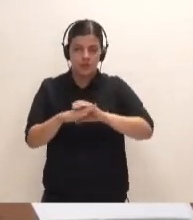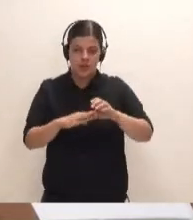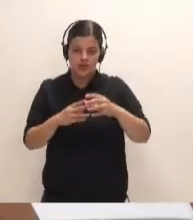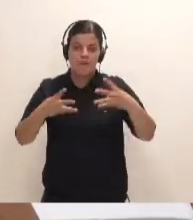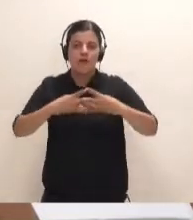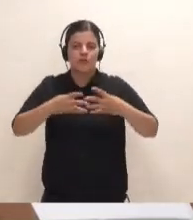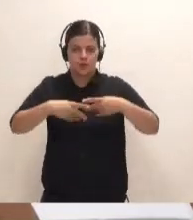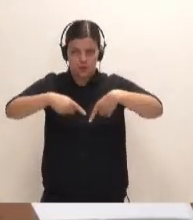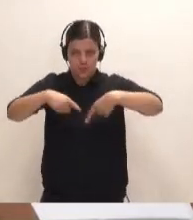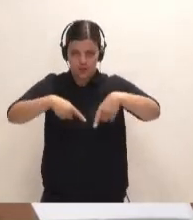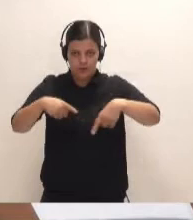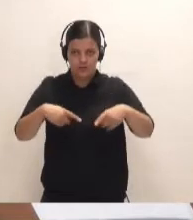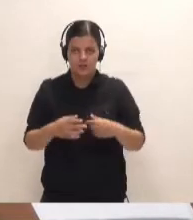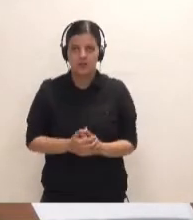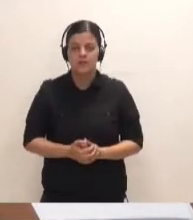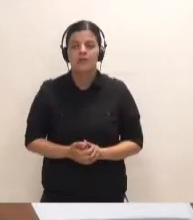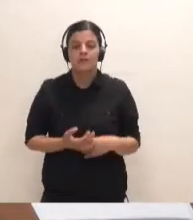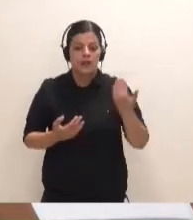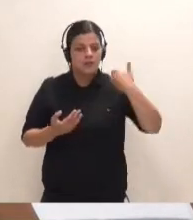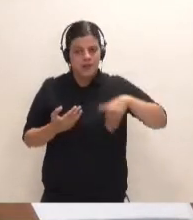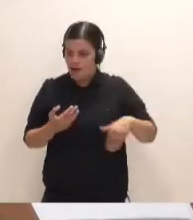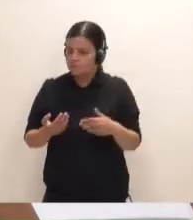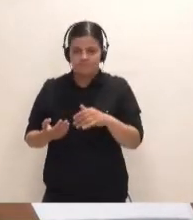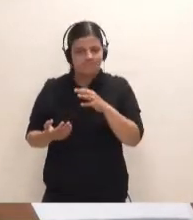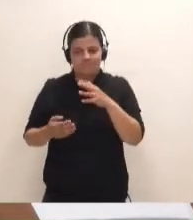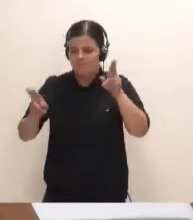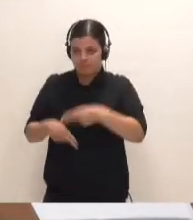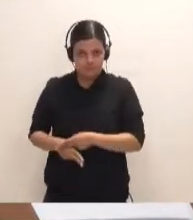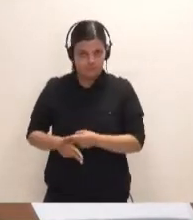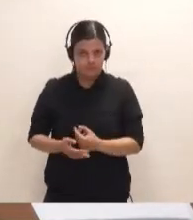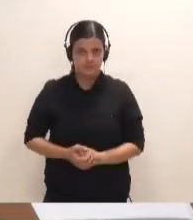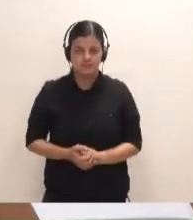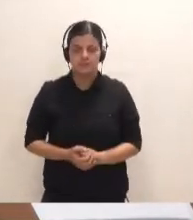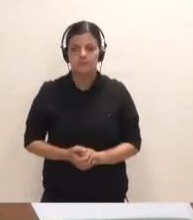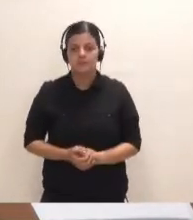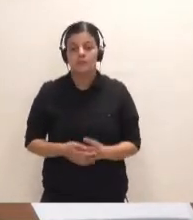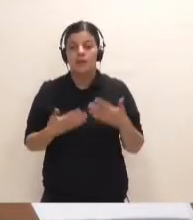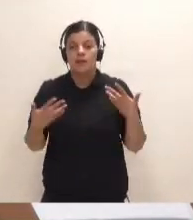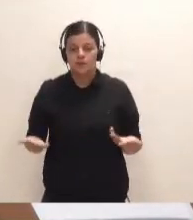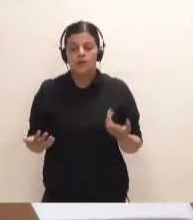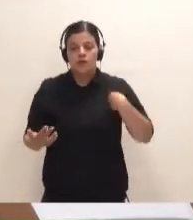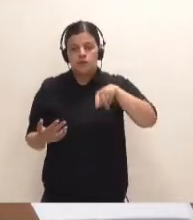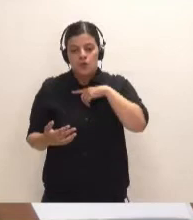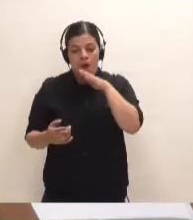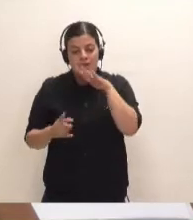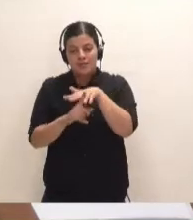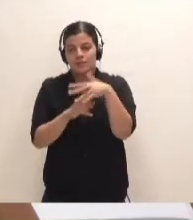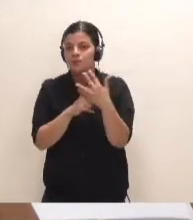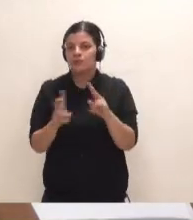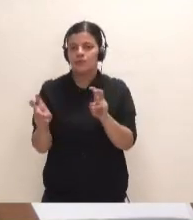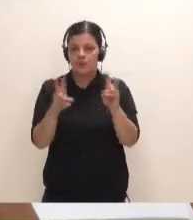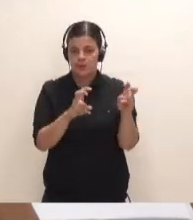Transporte, que estaba caducada la vigencia de la DIA. Por lo tanto, entramos en una nueva situación.